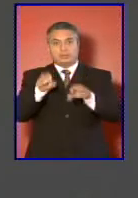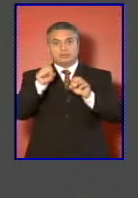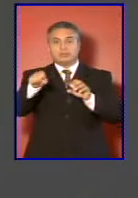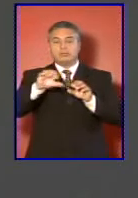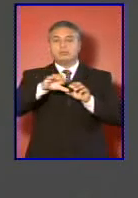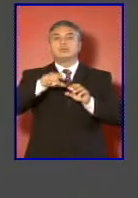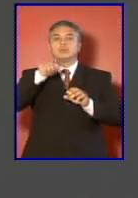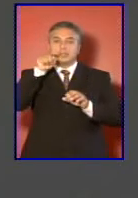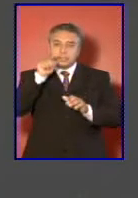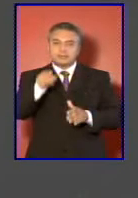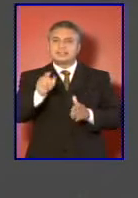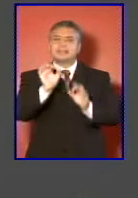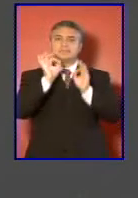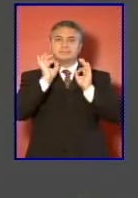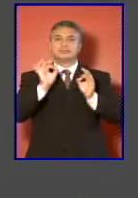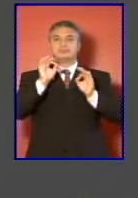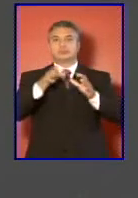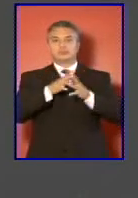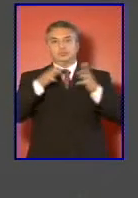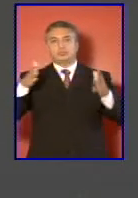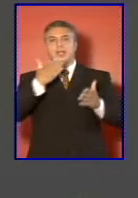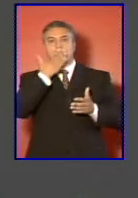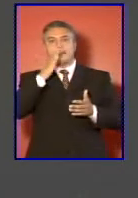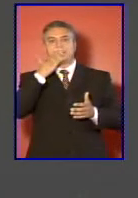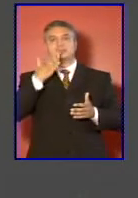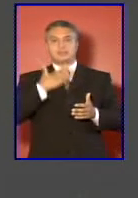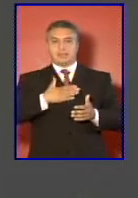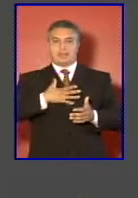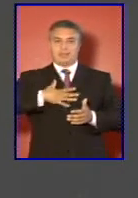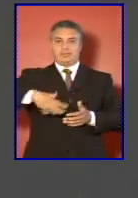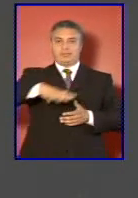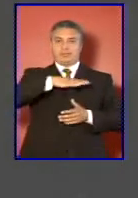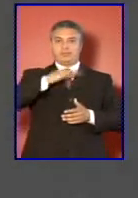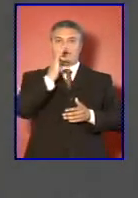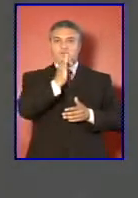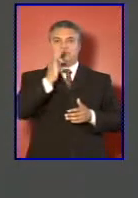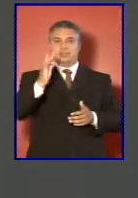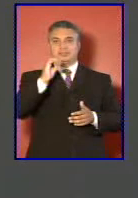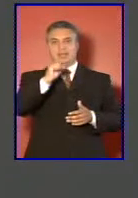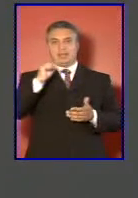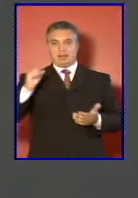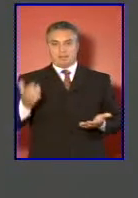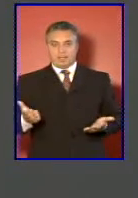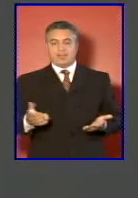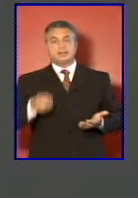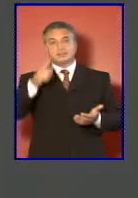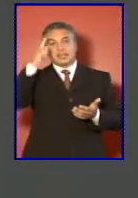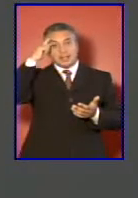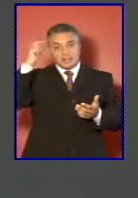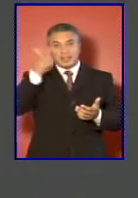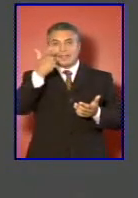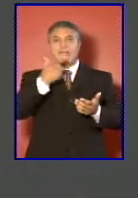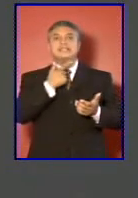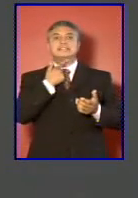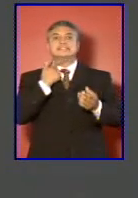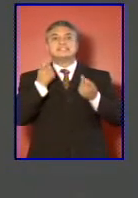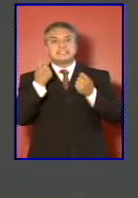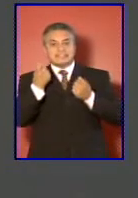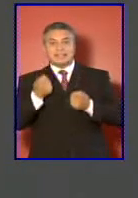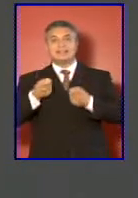esenciales en términos del despliegue de las capacidades de nuestras fuerzas armadas. La idea es generar un incentivo